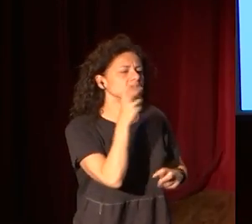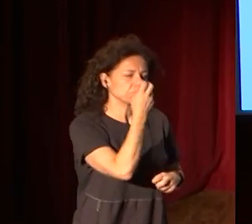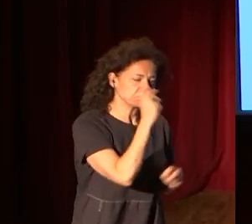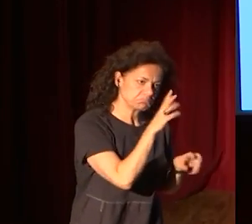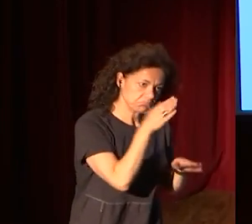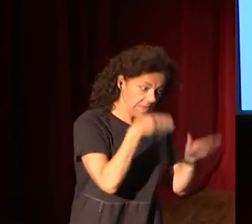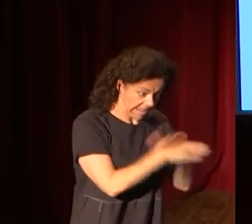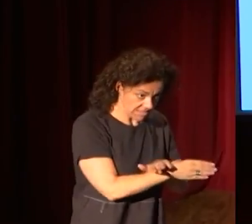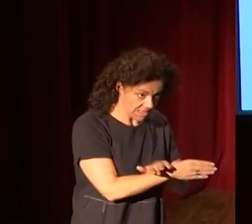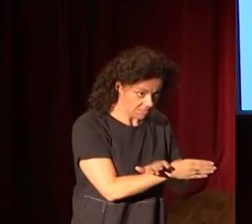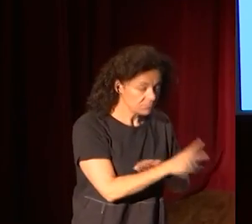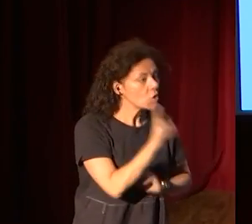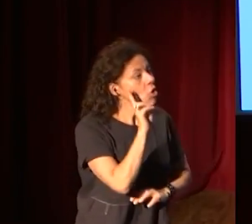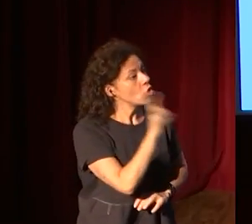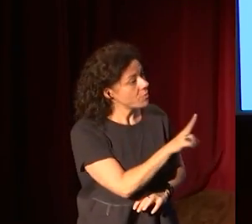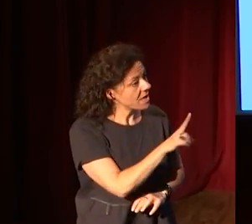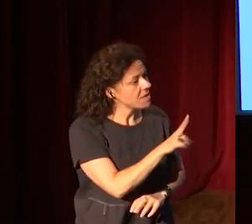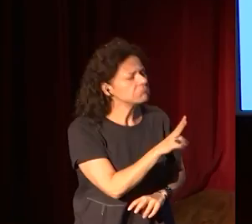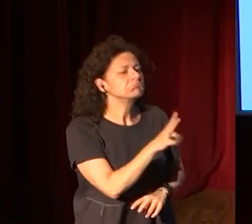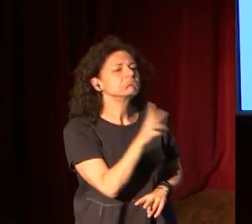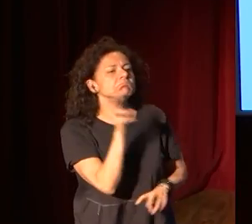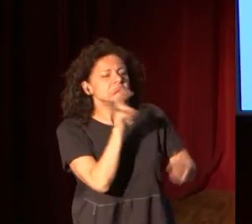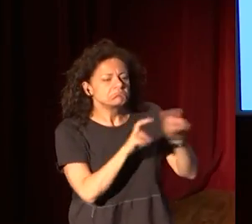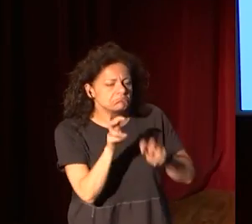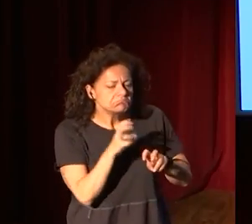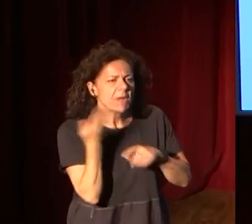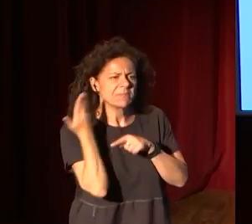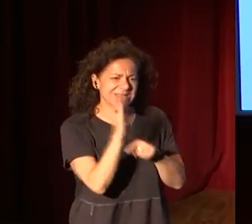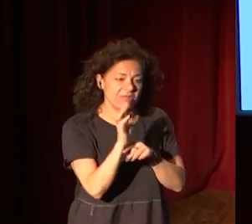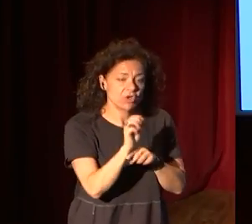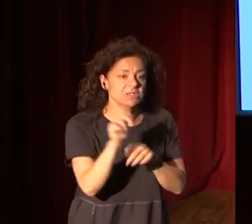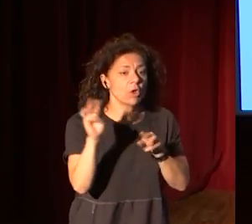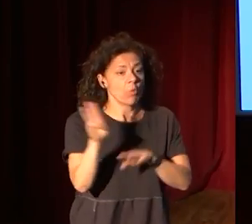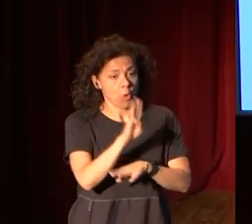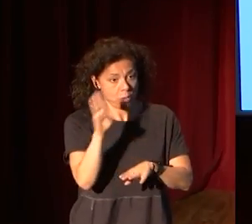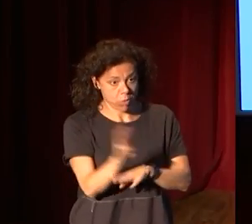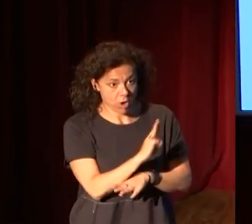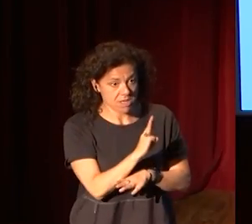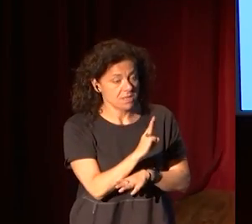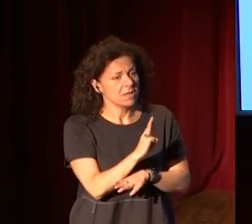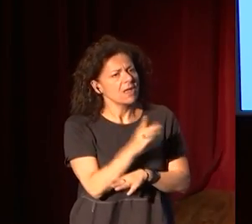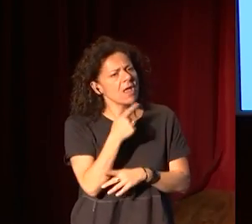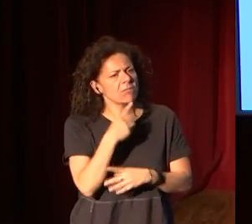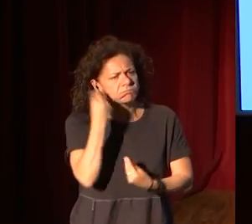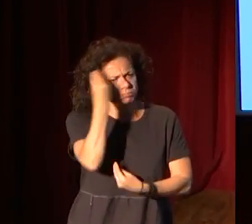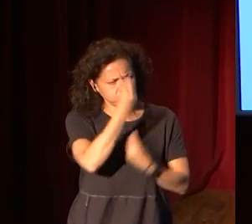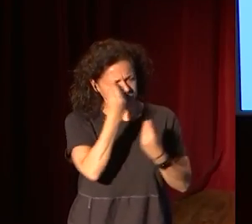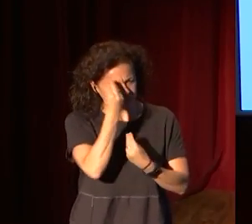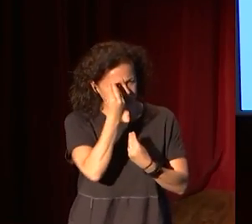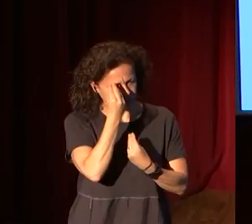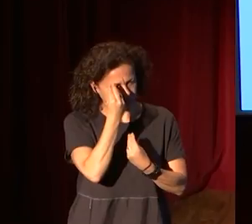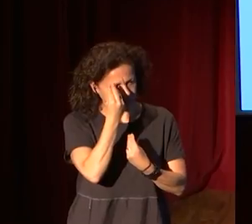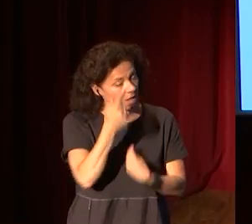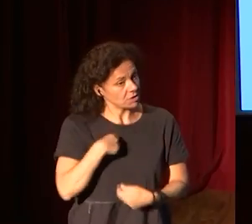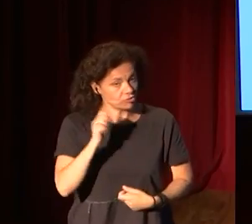sencillo. Entran, lo miran, consultan y verán presentaciones, PowerPoints, que reflexionarán sobre este asunto. Y yo